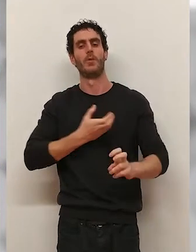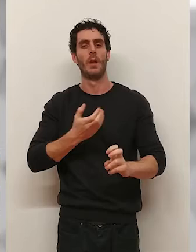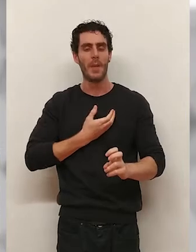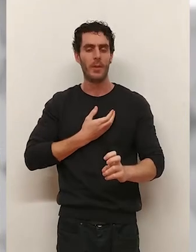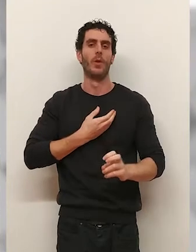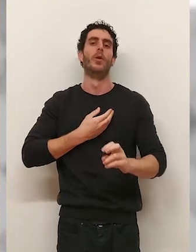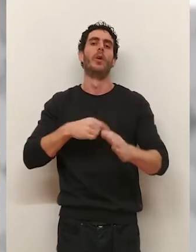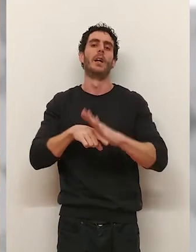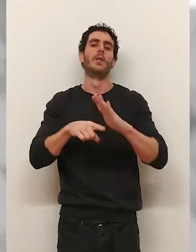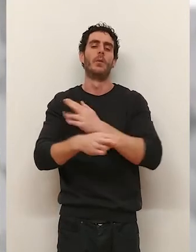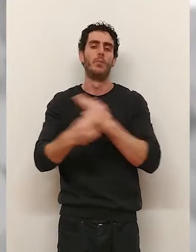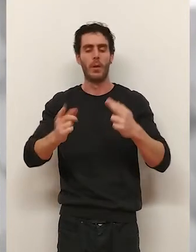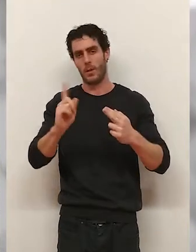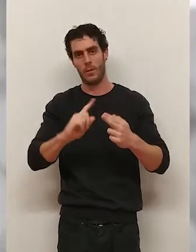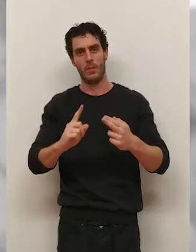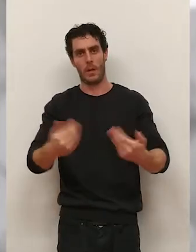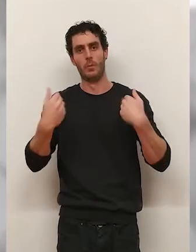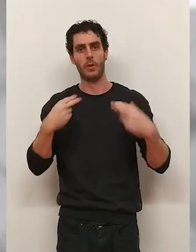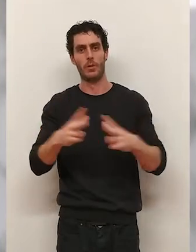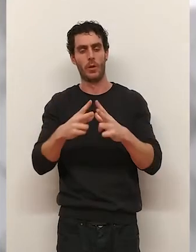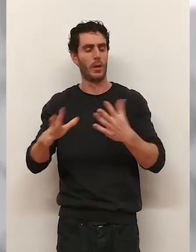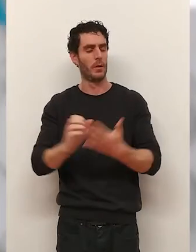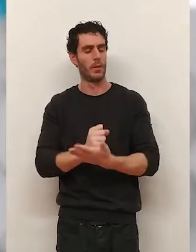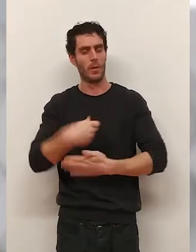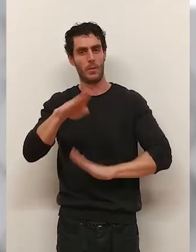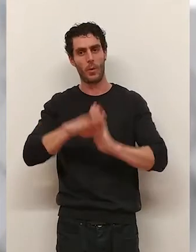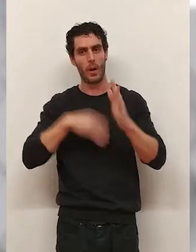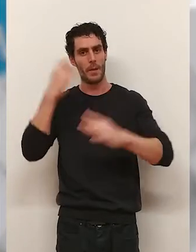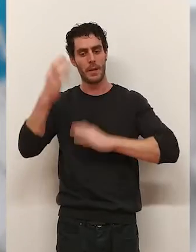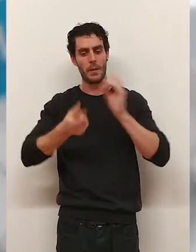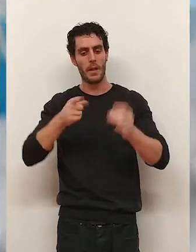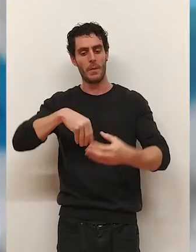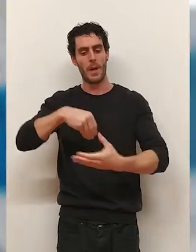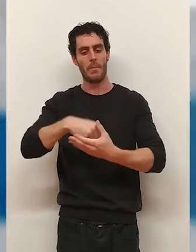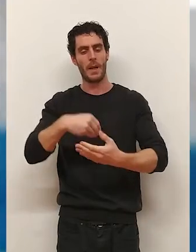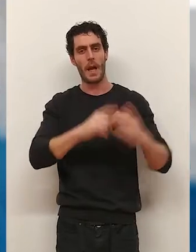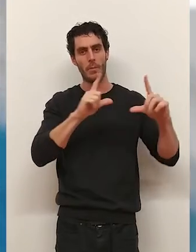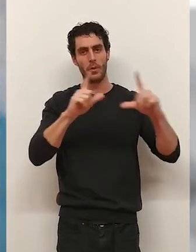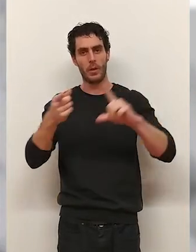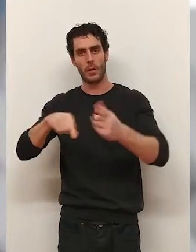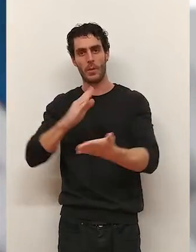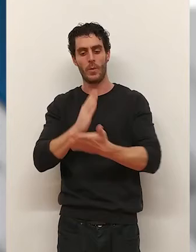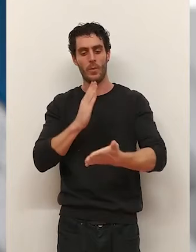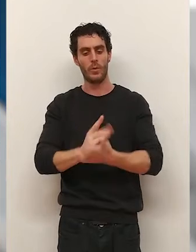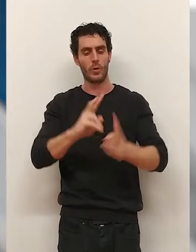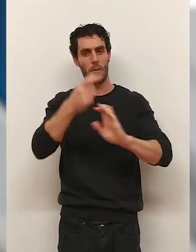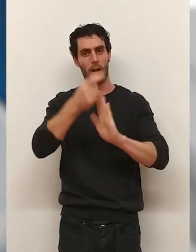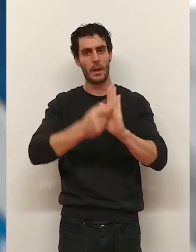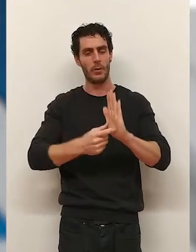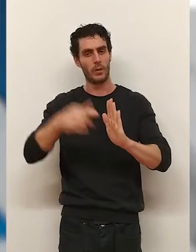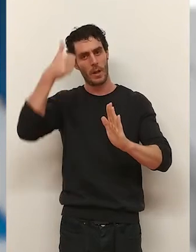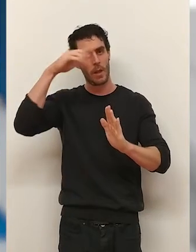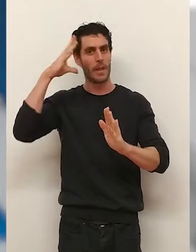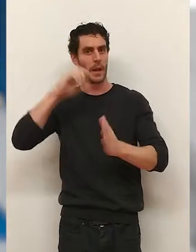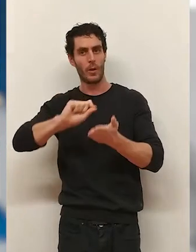Ayuntamiento, de la Administración Pública, sino de toda la sociedad. Con este programa de actividades, que también incluye una exposición y un curso sobre cláusulas de